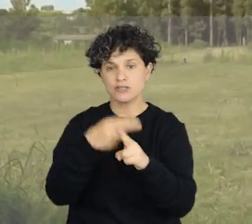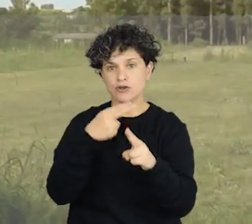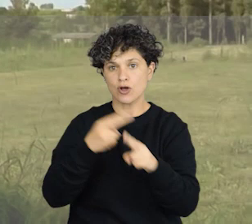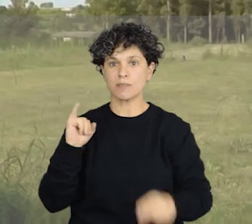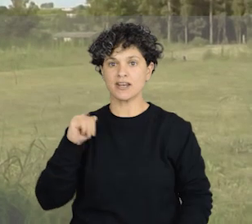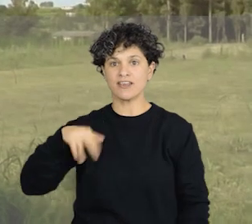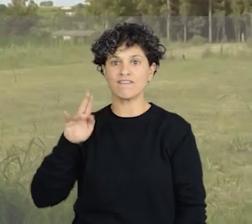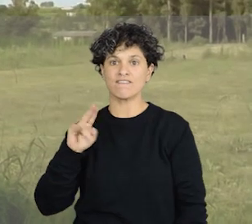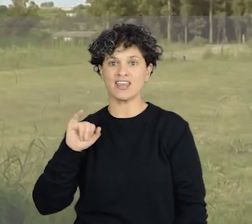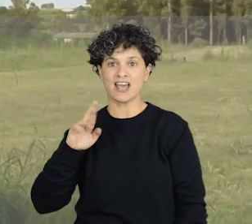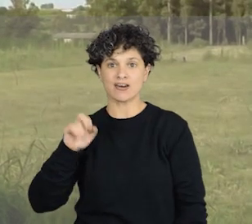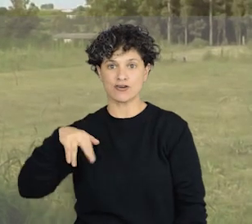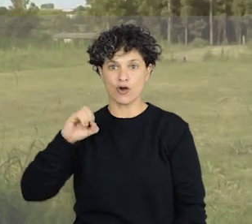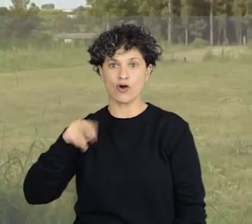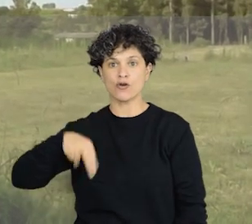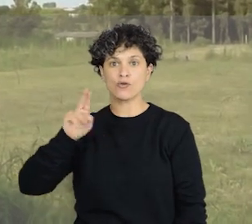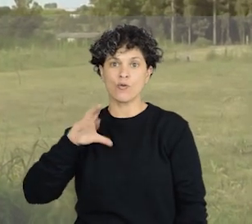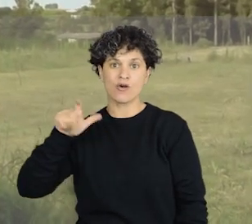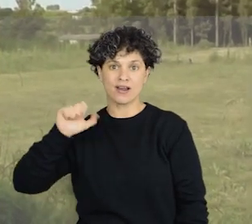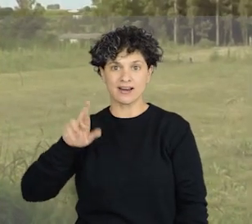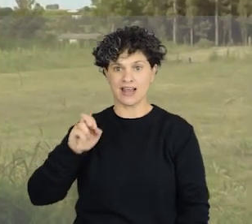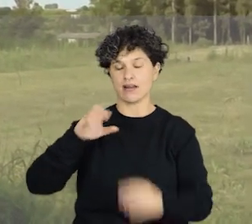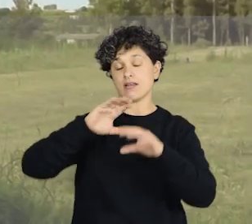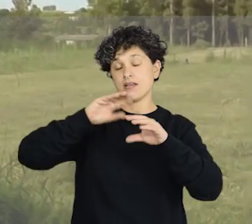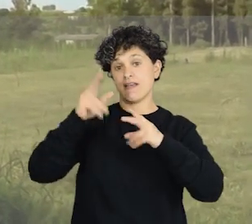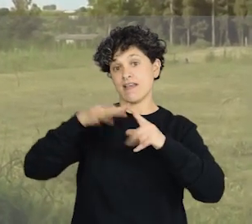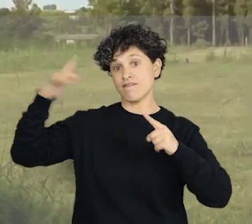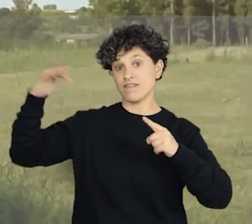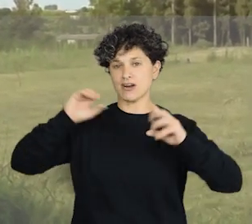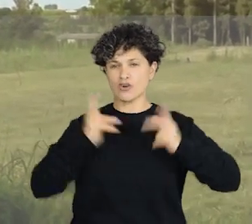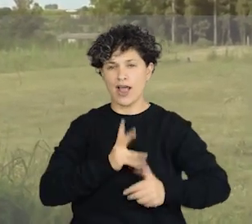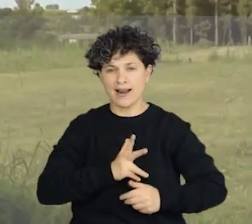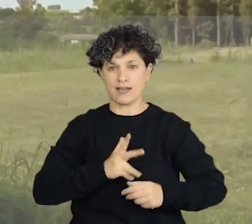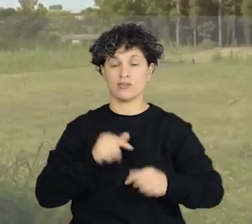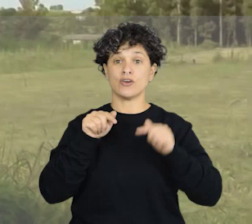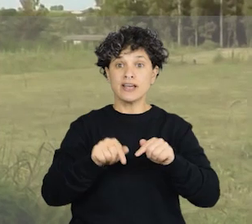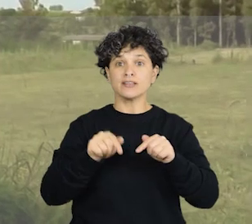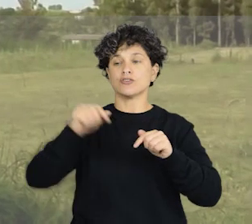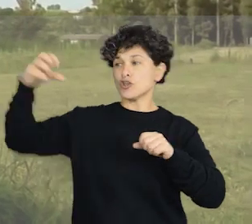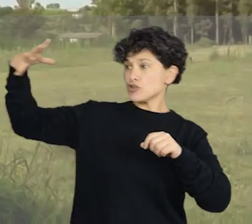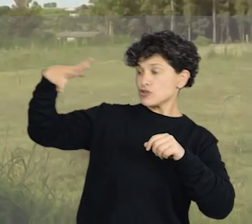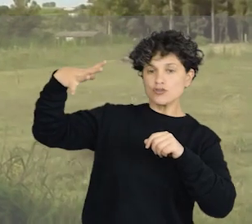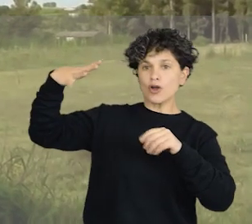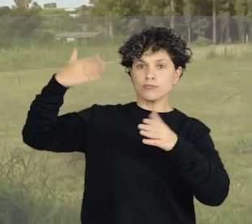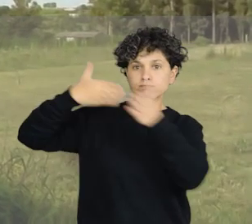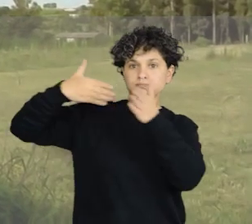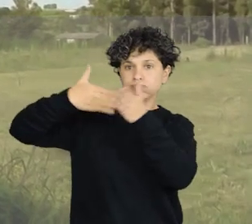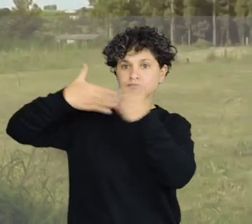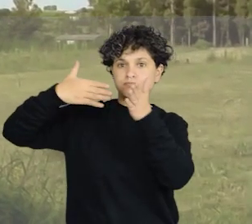del sol no va a llegar a la superficie de la Tierra, se va a bloquear y, por tanto, va a destruir la vegetación y